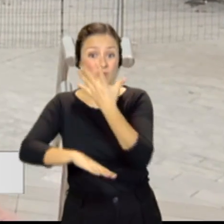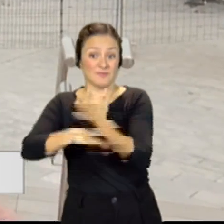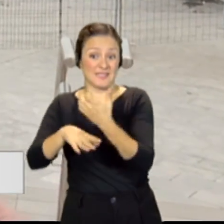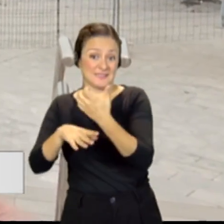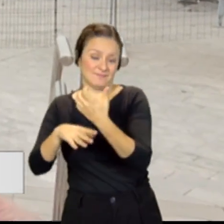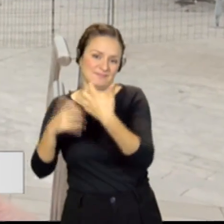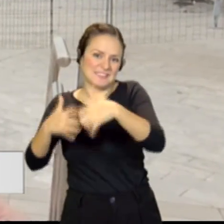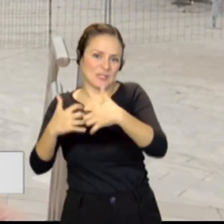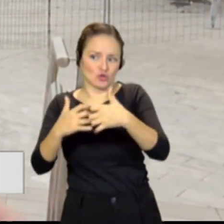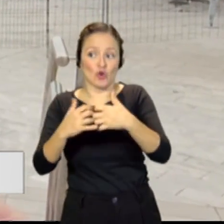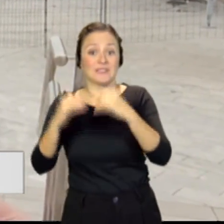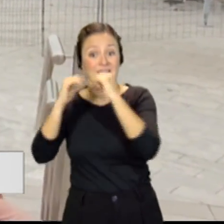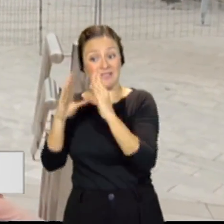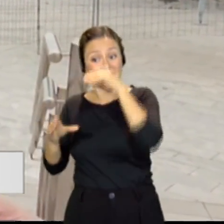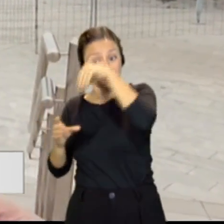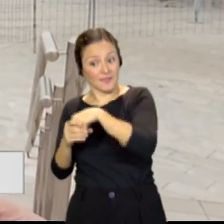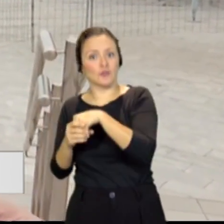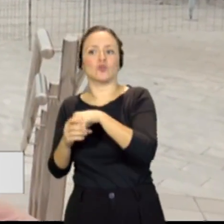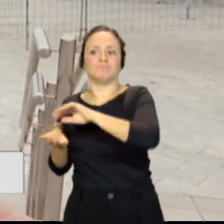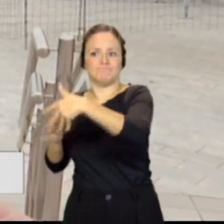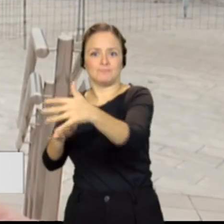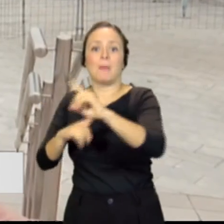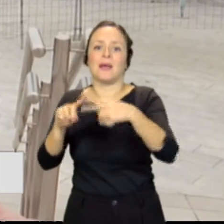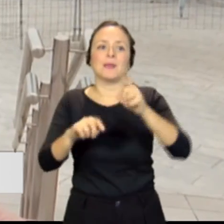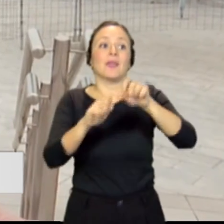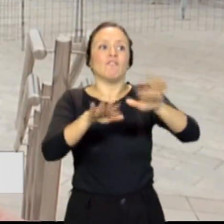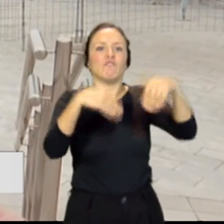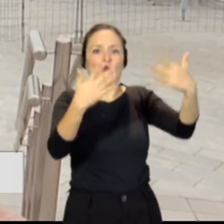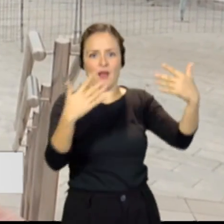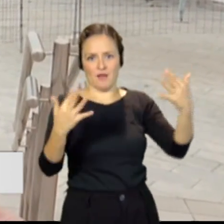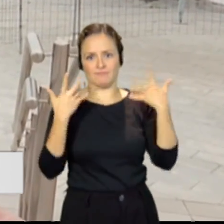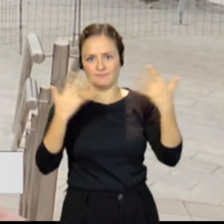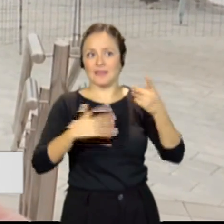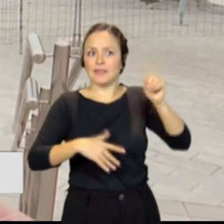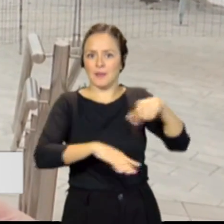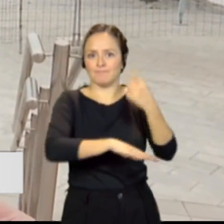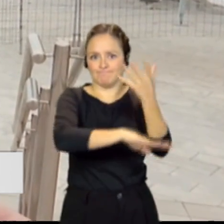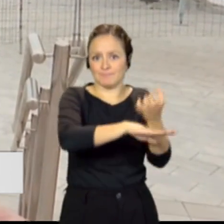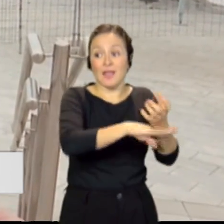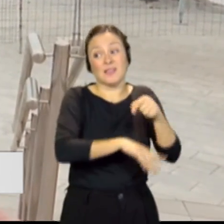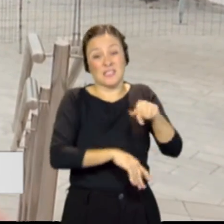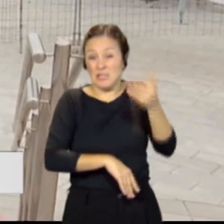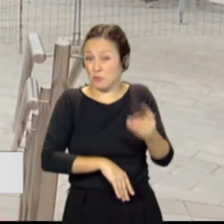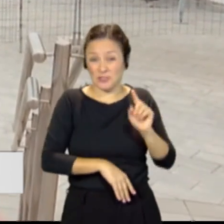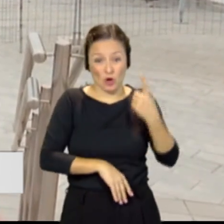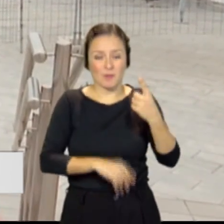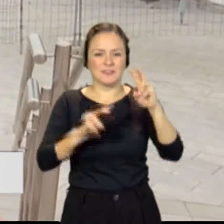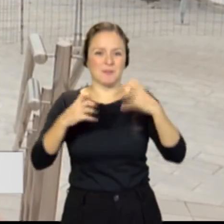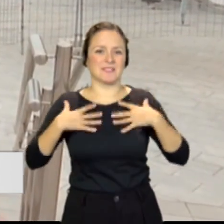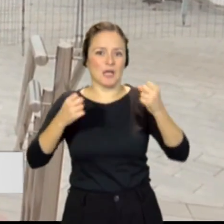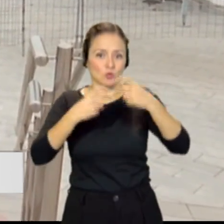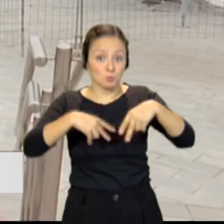no solamente en el interior de las viviendas, sino también tener una red exterior. Precisamente salud pública era una de las cuestiones que nos planteaba